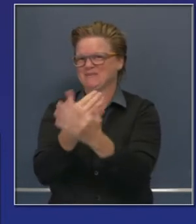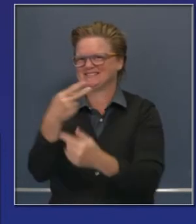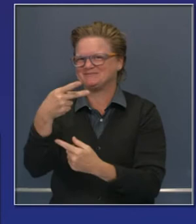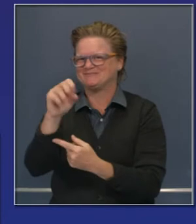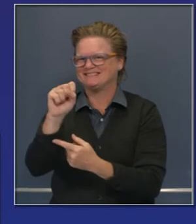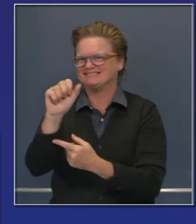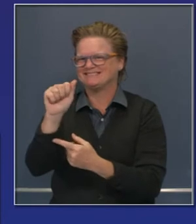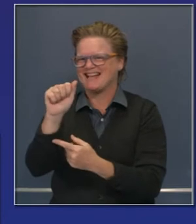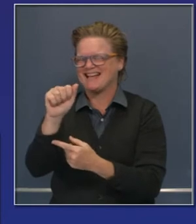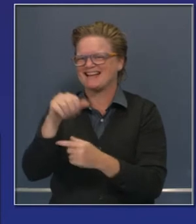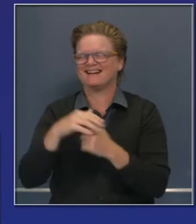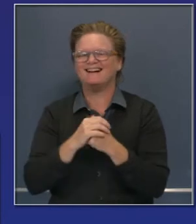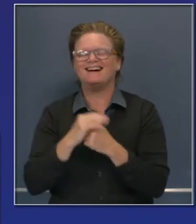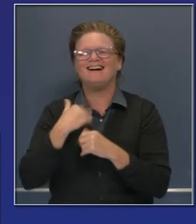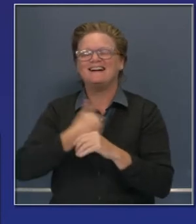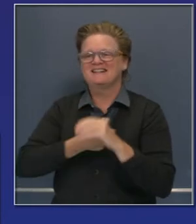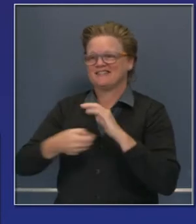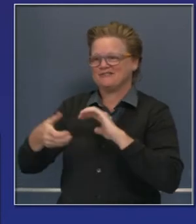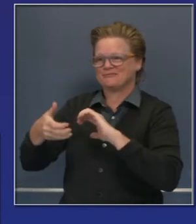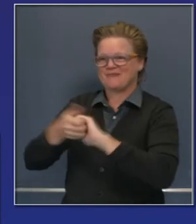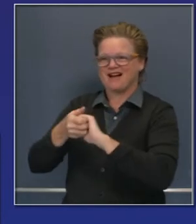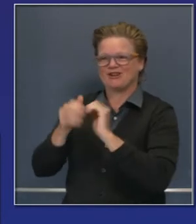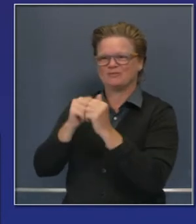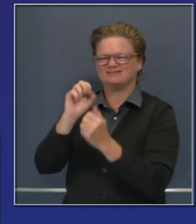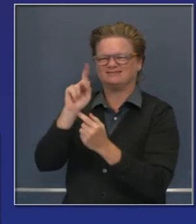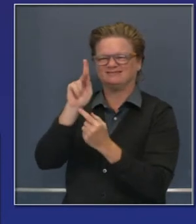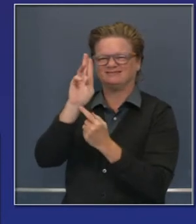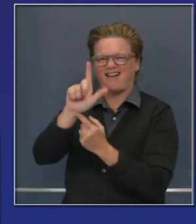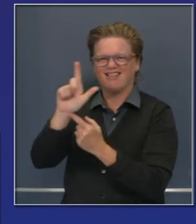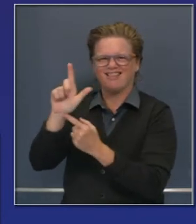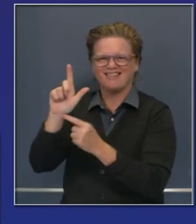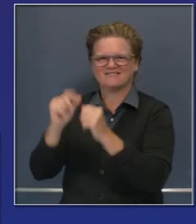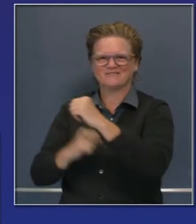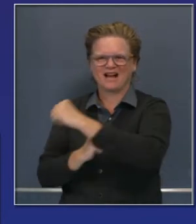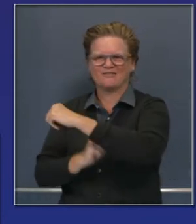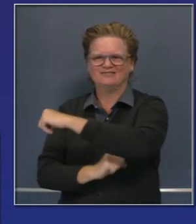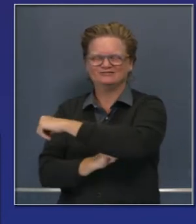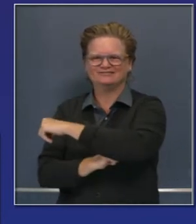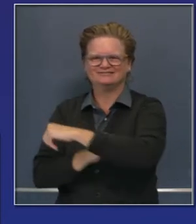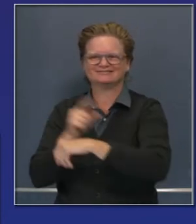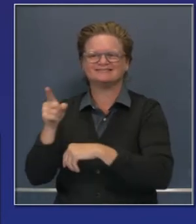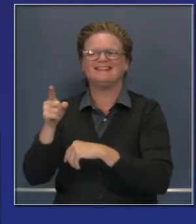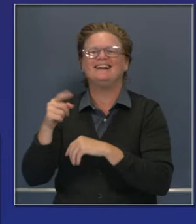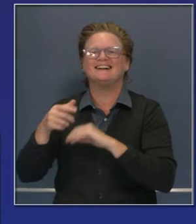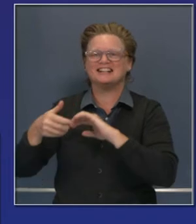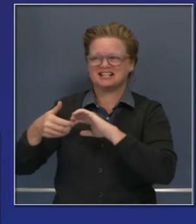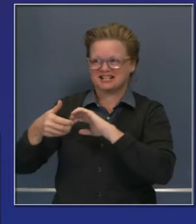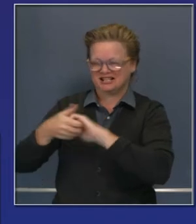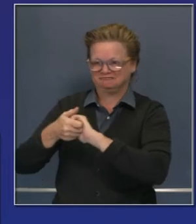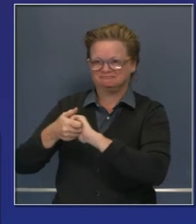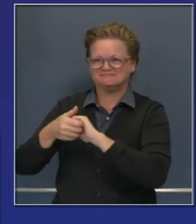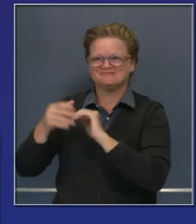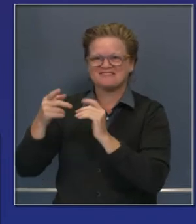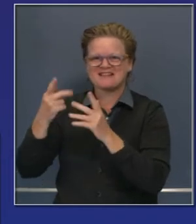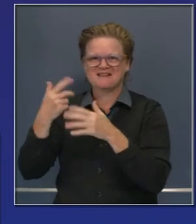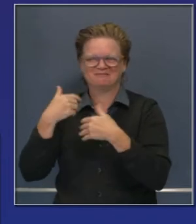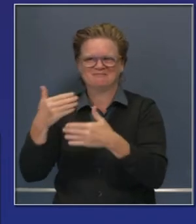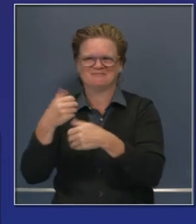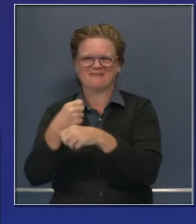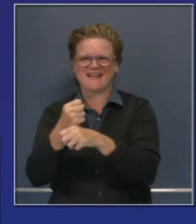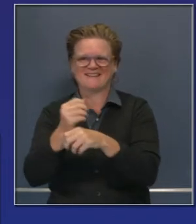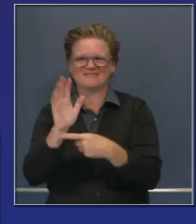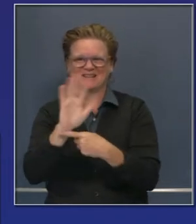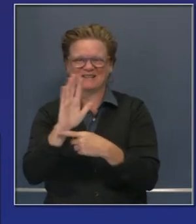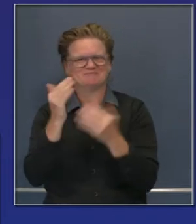en sociedad con la Sociedad Skull en California. Y sin más ni